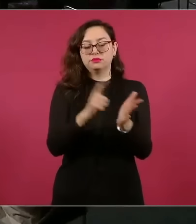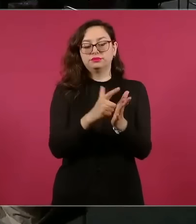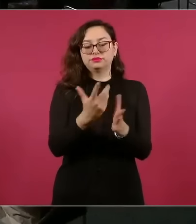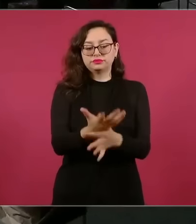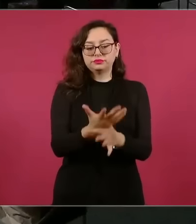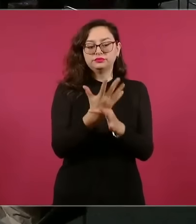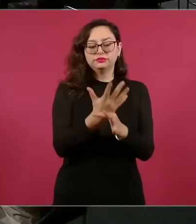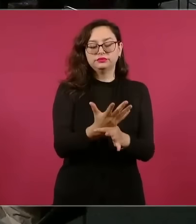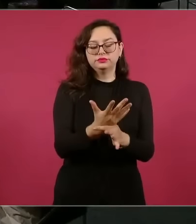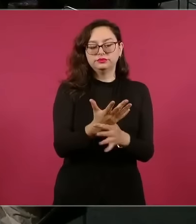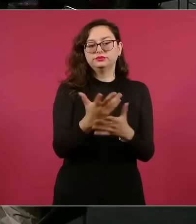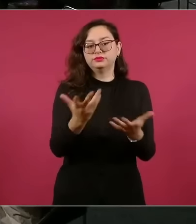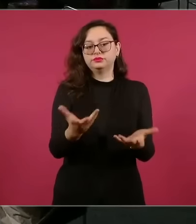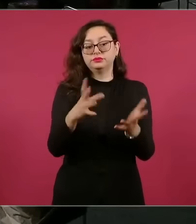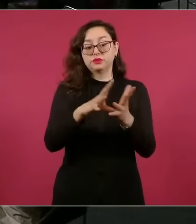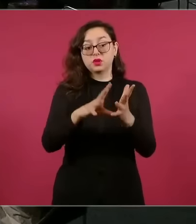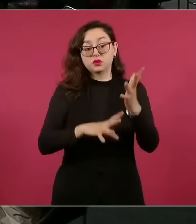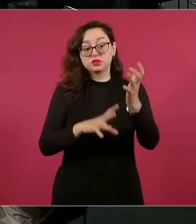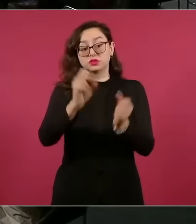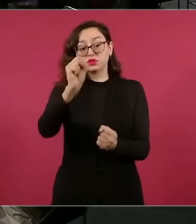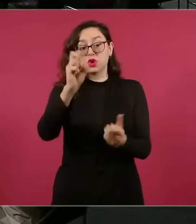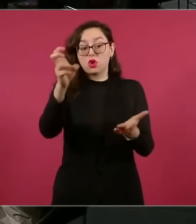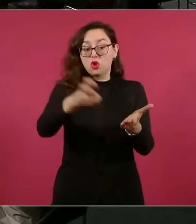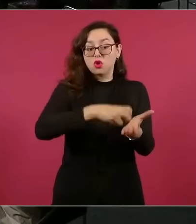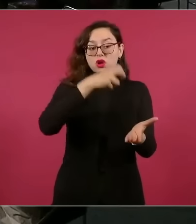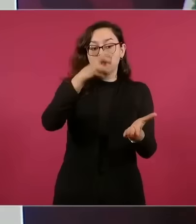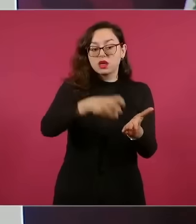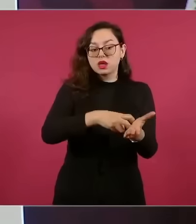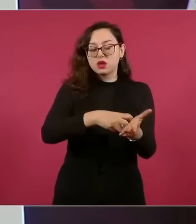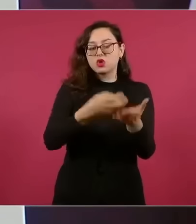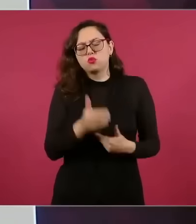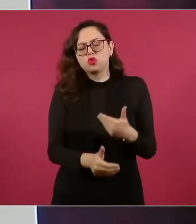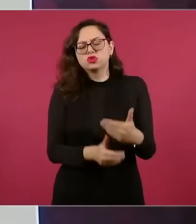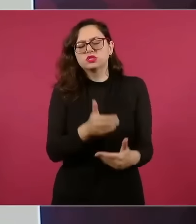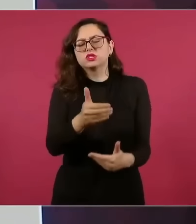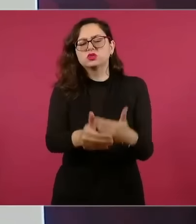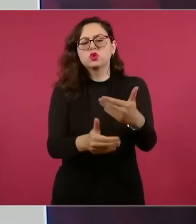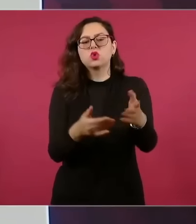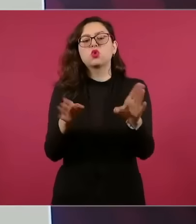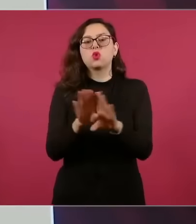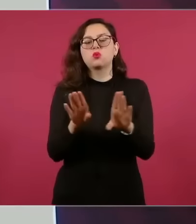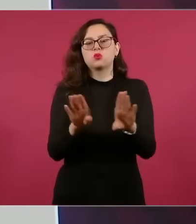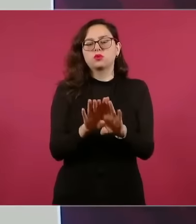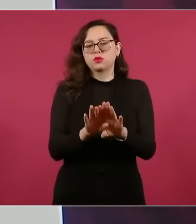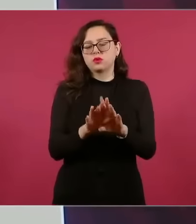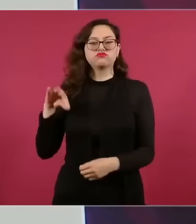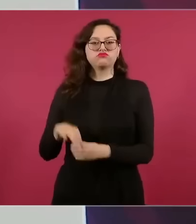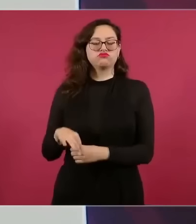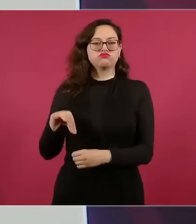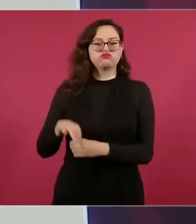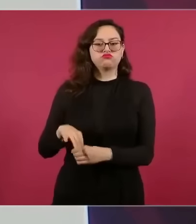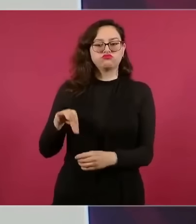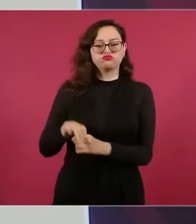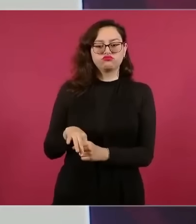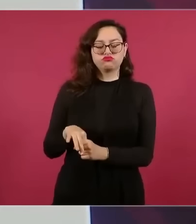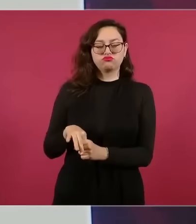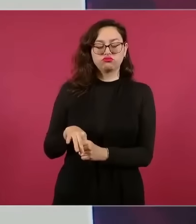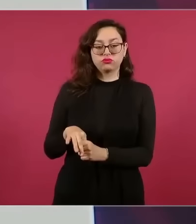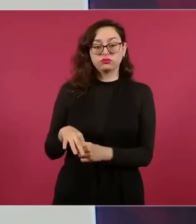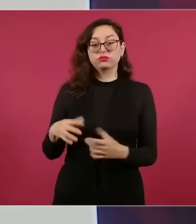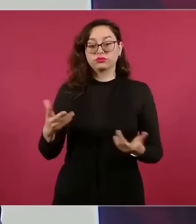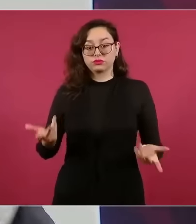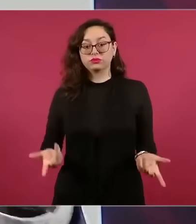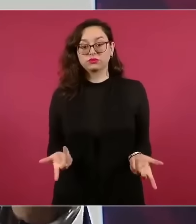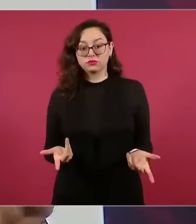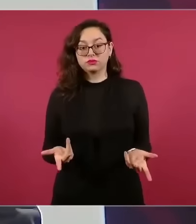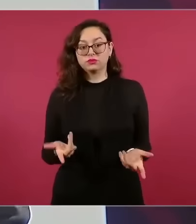reformarse la Constitución se necesita mayoría calificada. Por eso fue muy importante